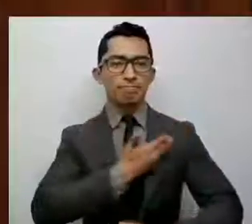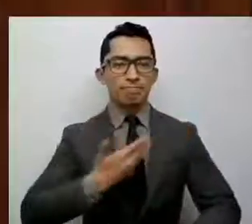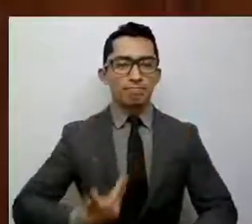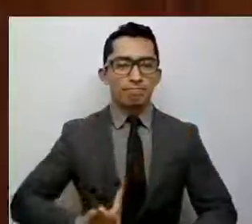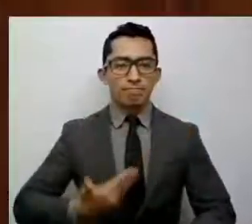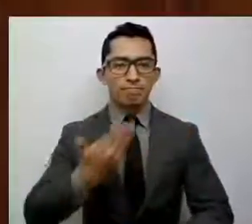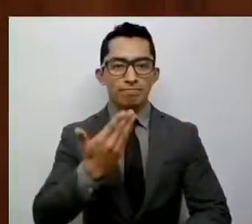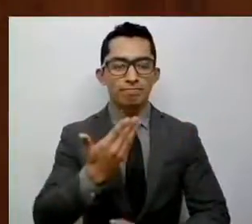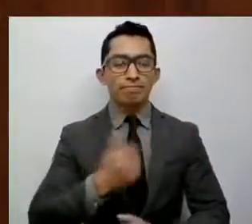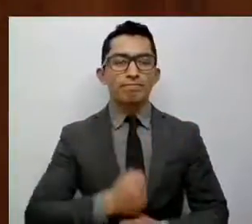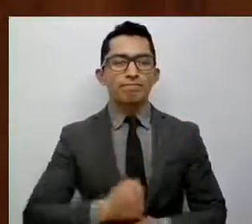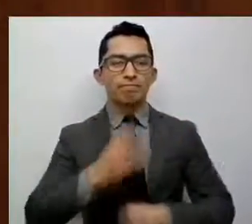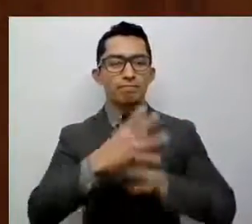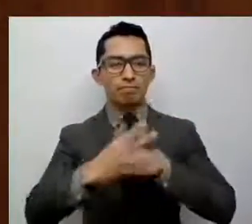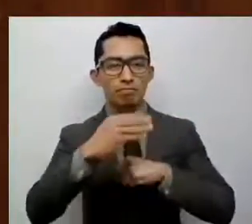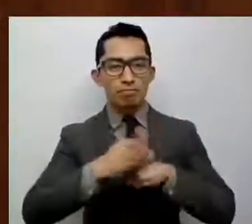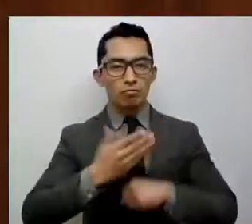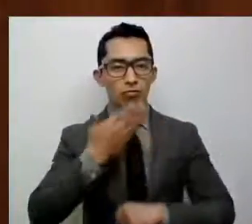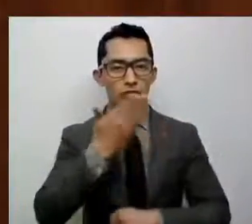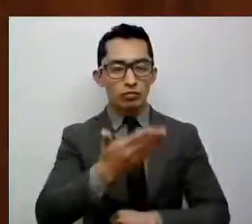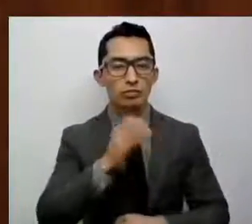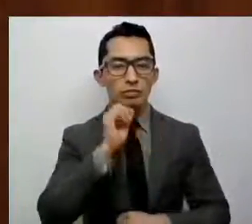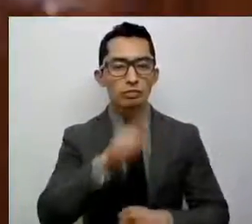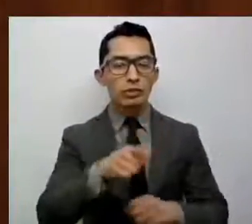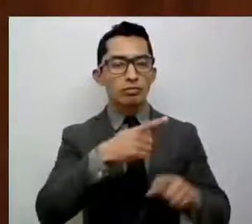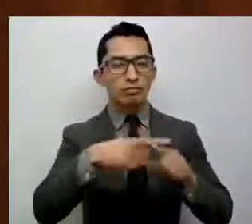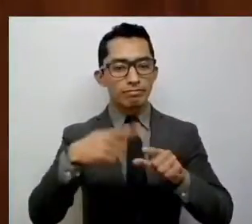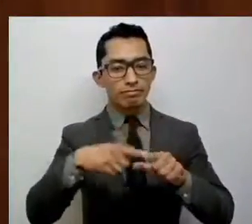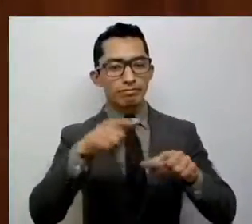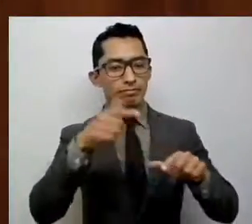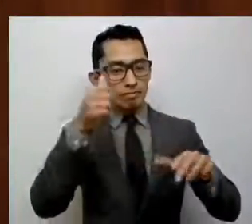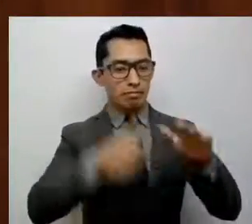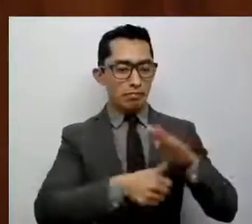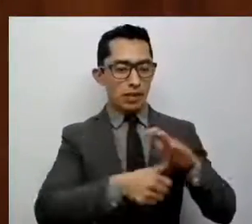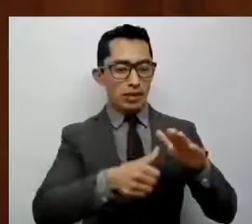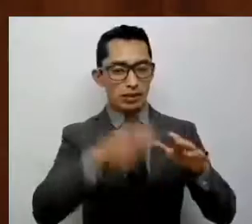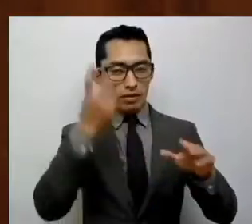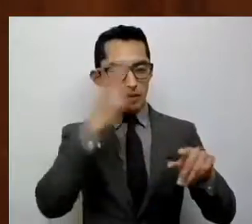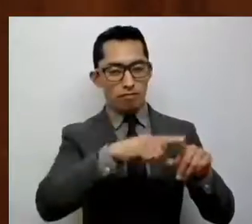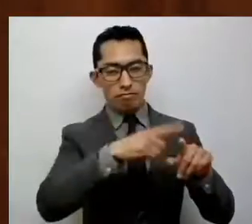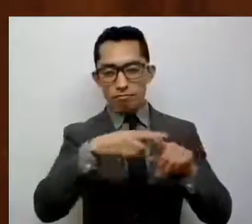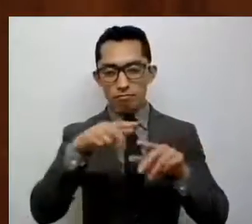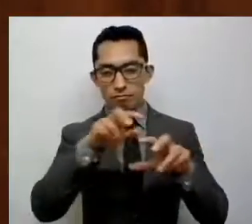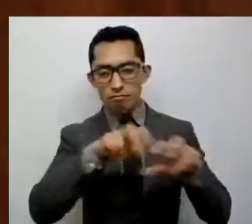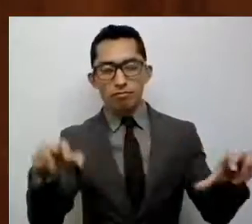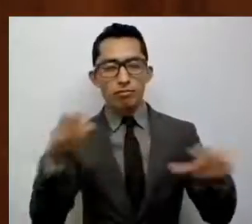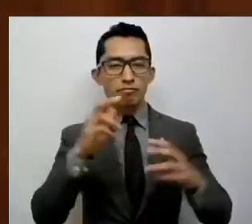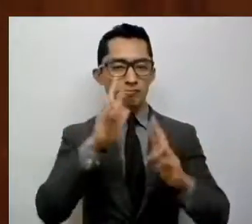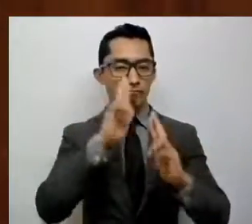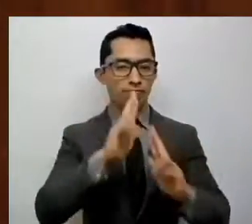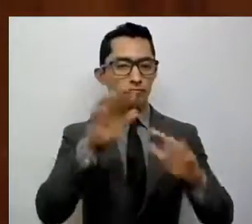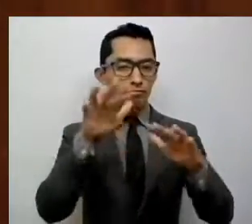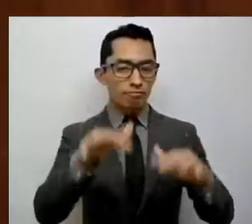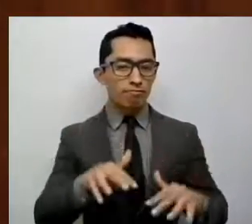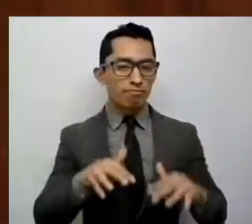Con el permiso de usted y de los integrantes de la Mesa Directiva, Honorable Asamblea.